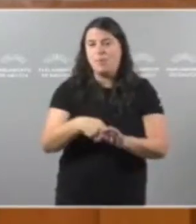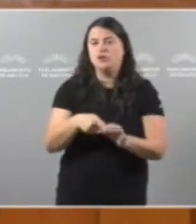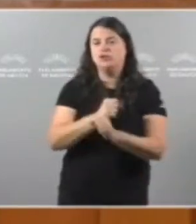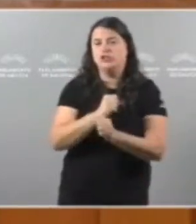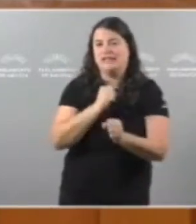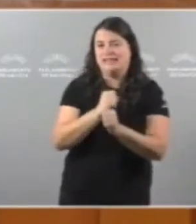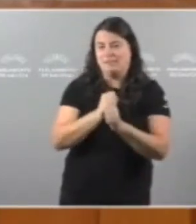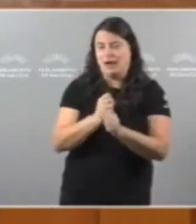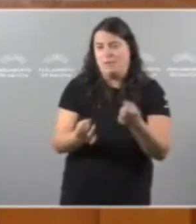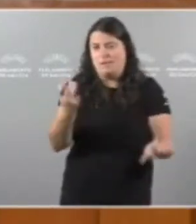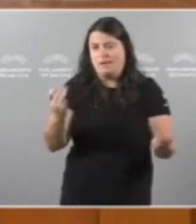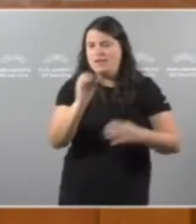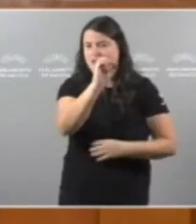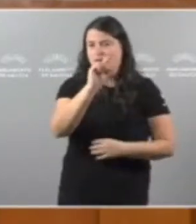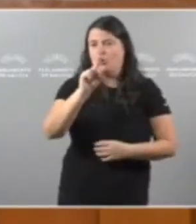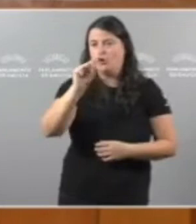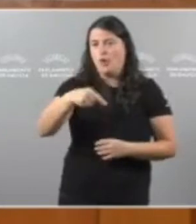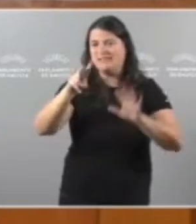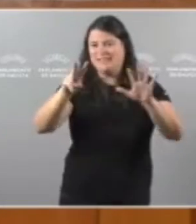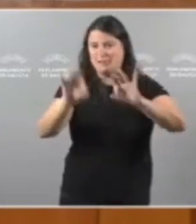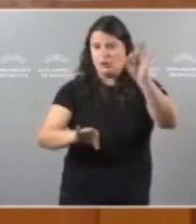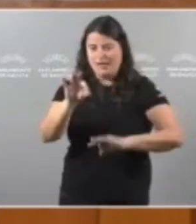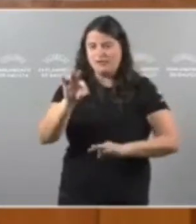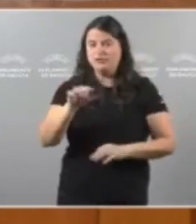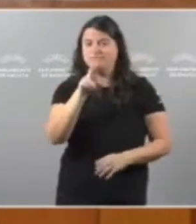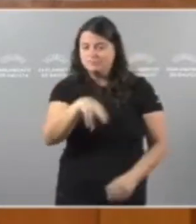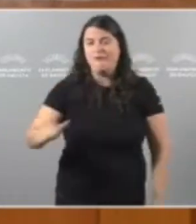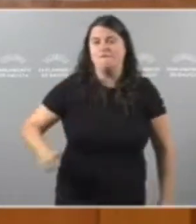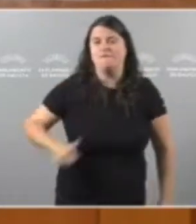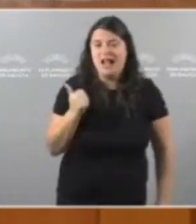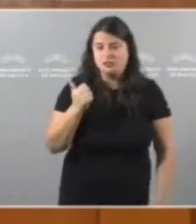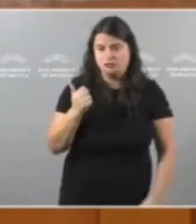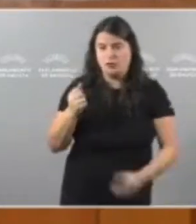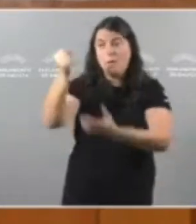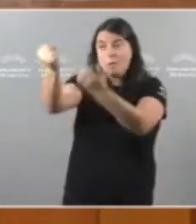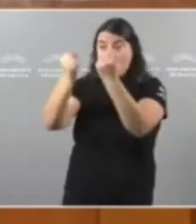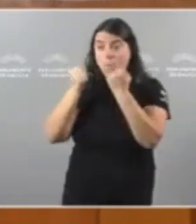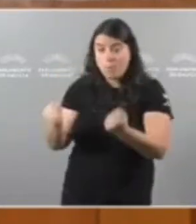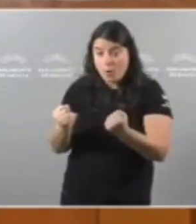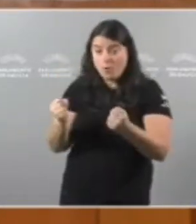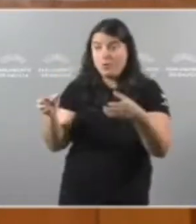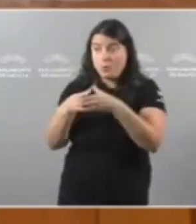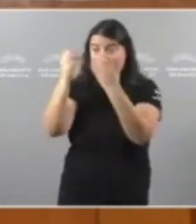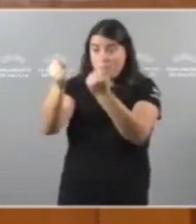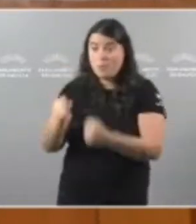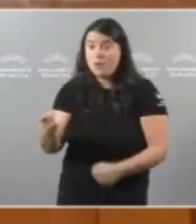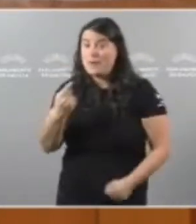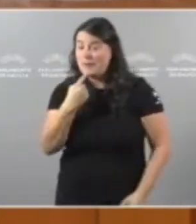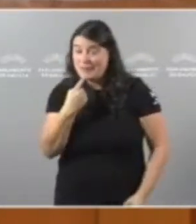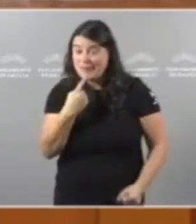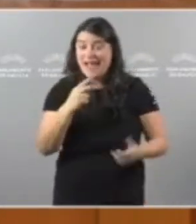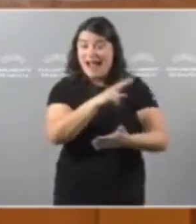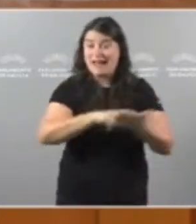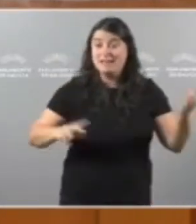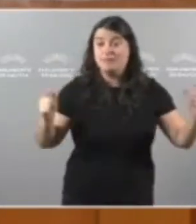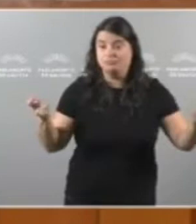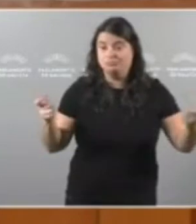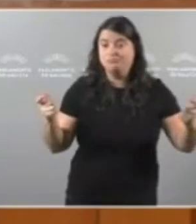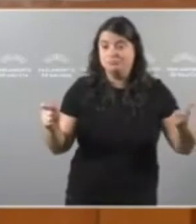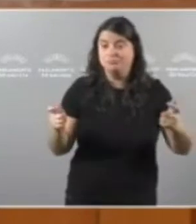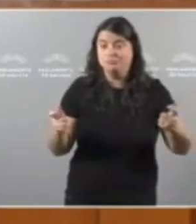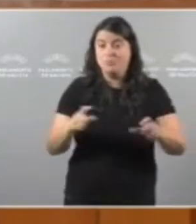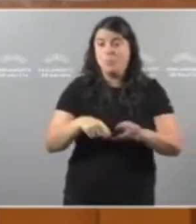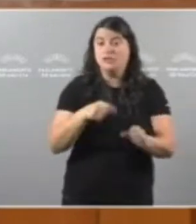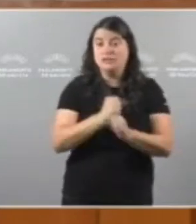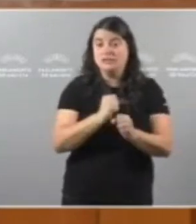0,7% E é falso Os expertos vaticinan que Galiza perderá emprego Concretamente un